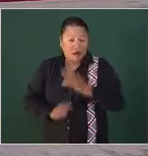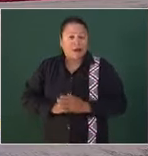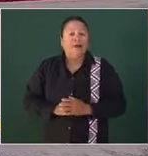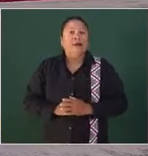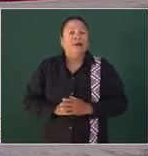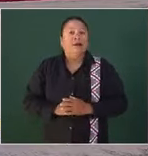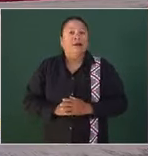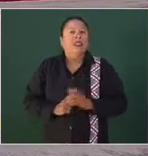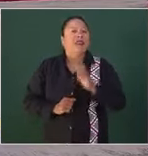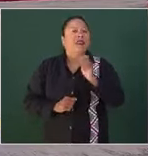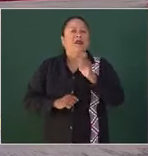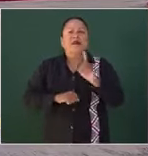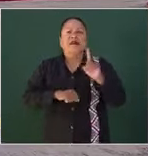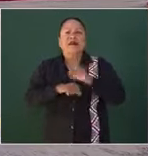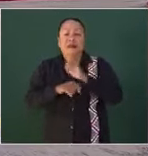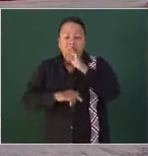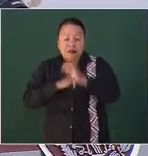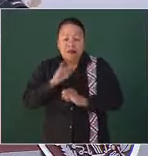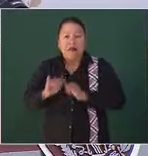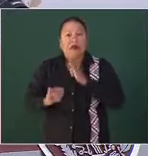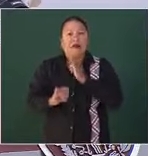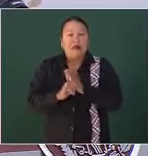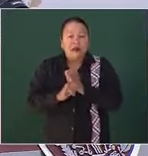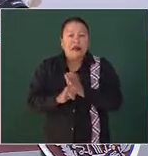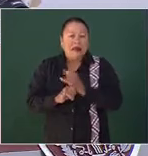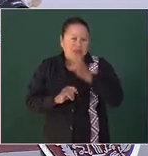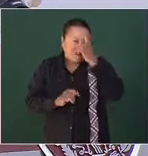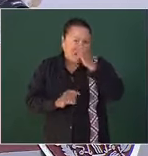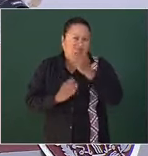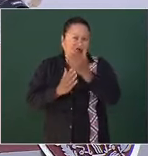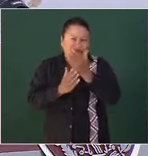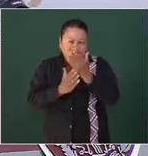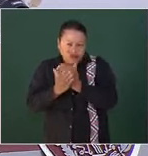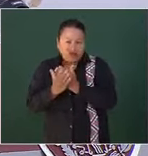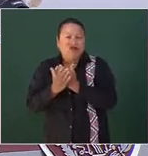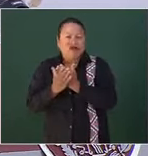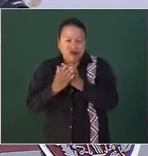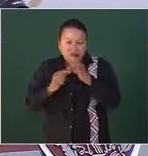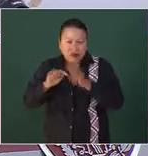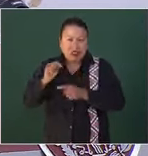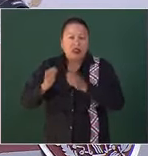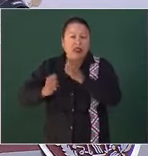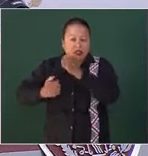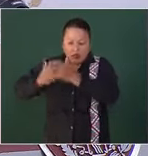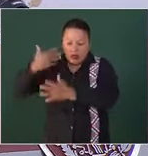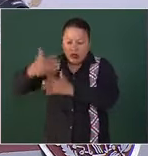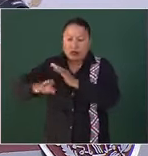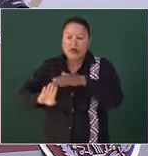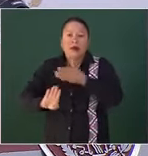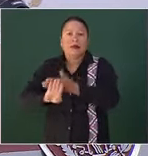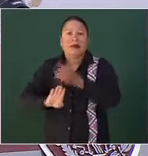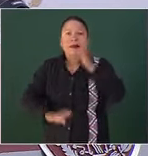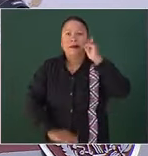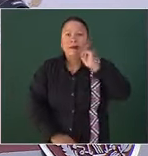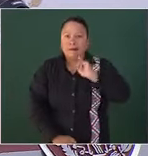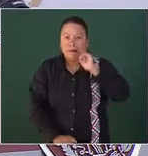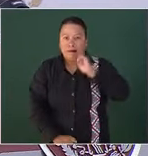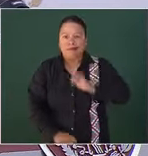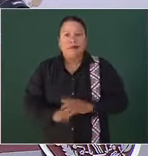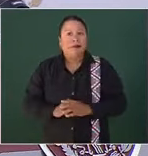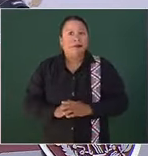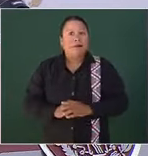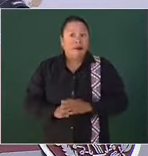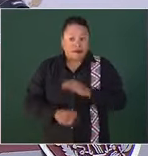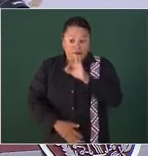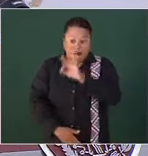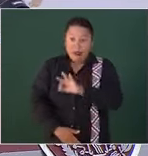es el Día Internacional para la Eliminación de la Violencia contra la Mujer, una